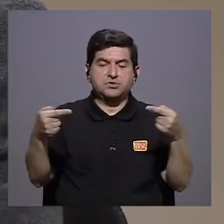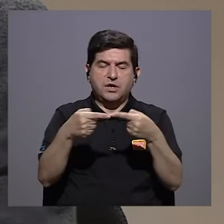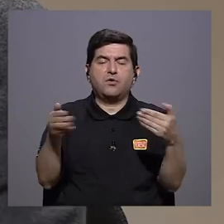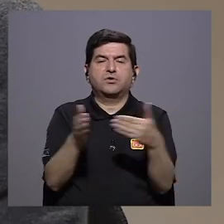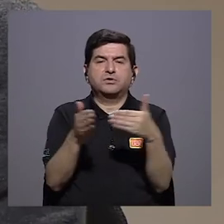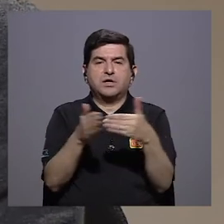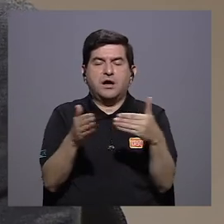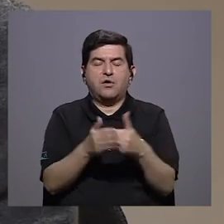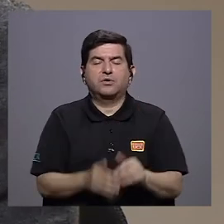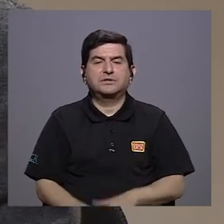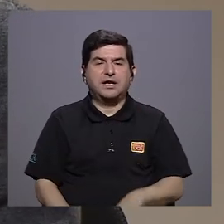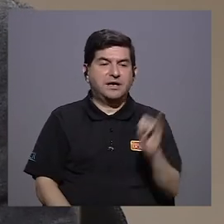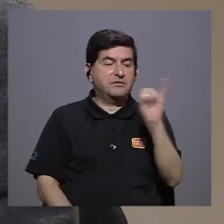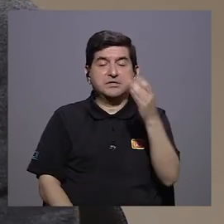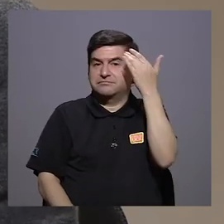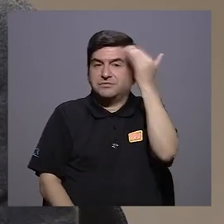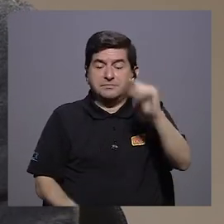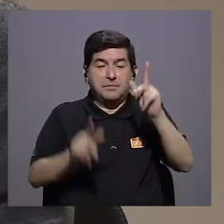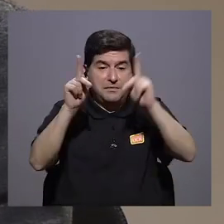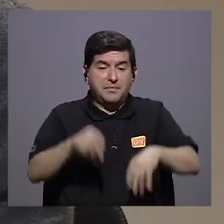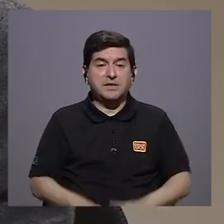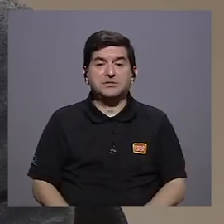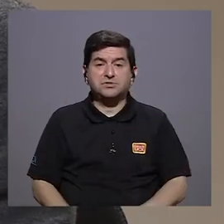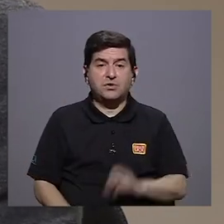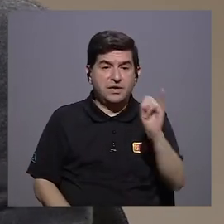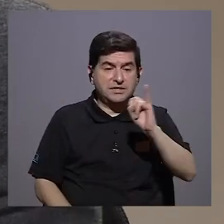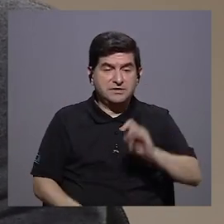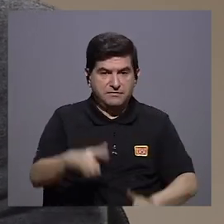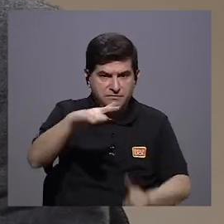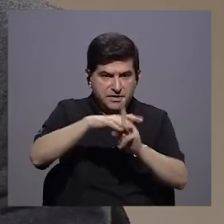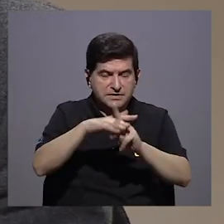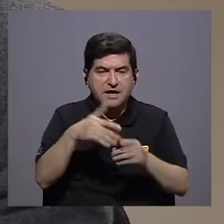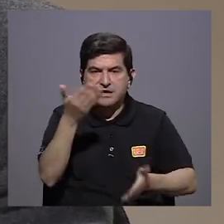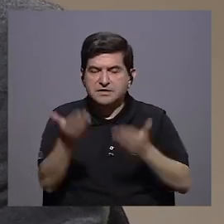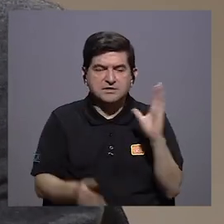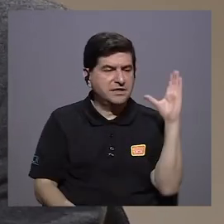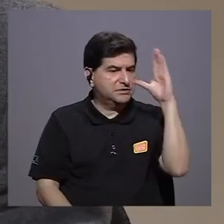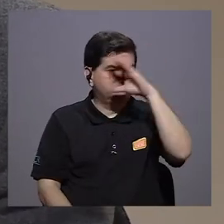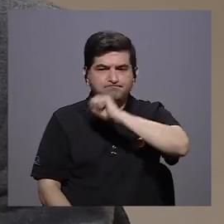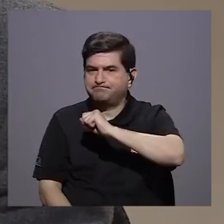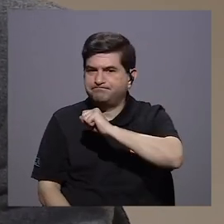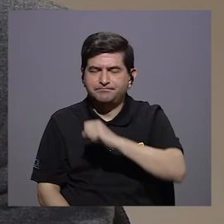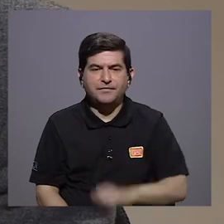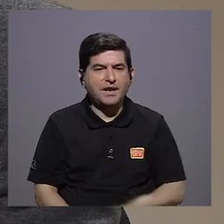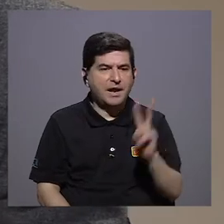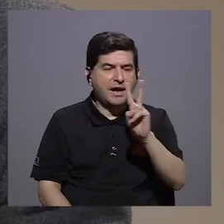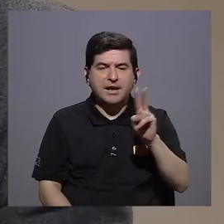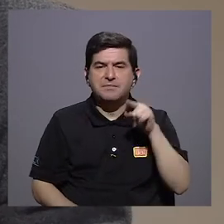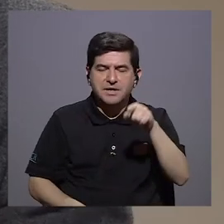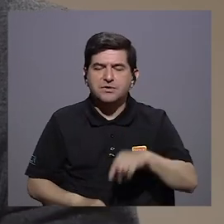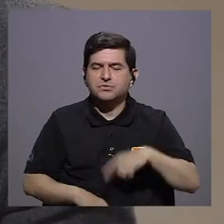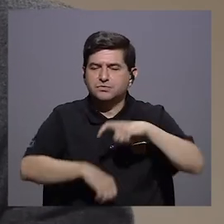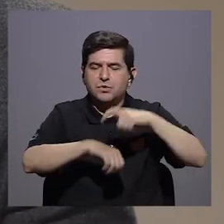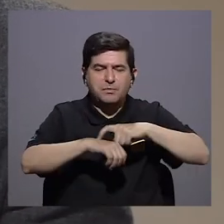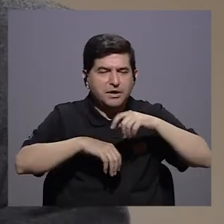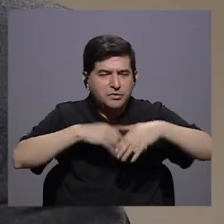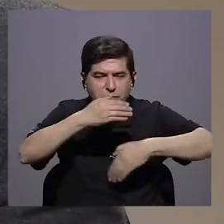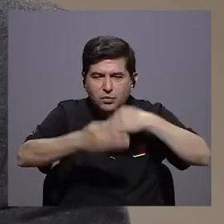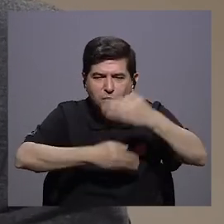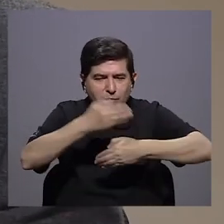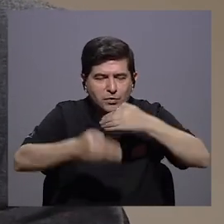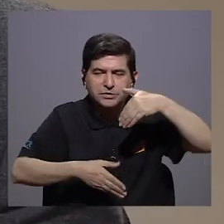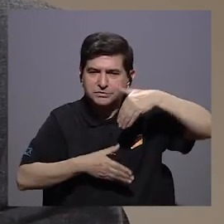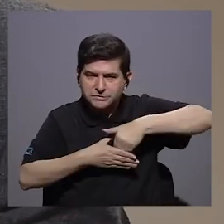contra una reinfección, no se sabe. Las personas que han salido reinfectadas probablemente es que no se detectó el virus que todavía circulaba